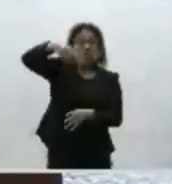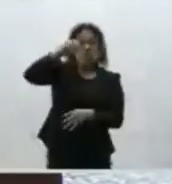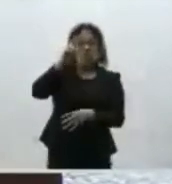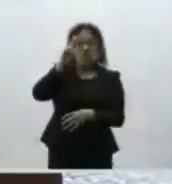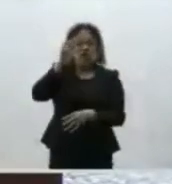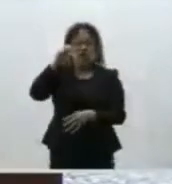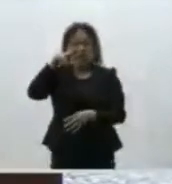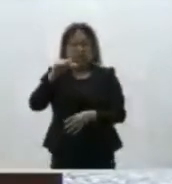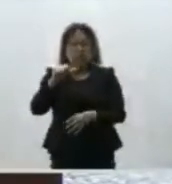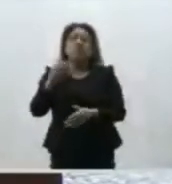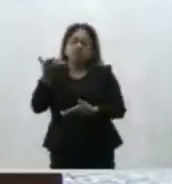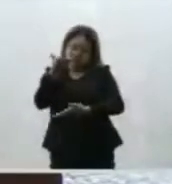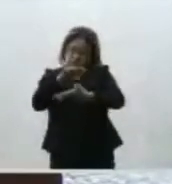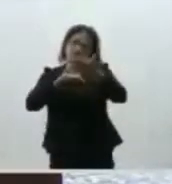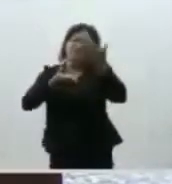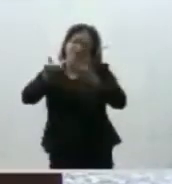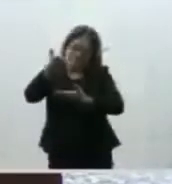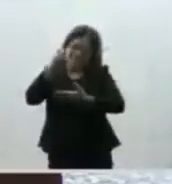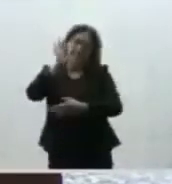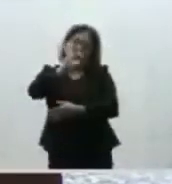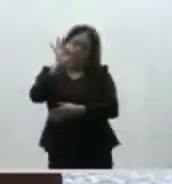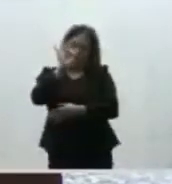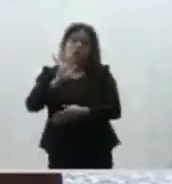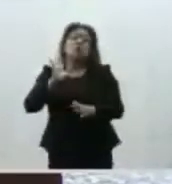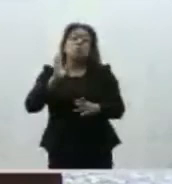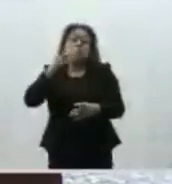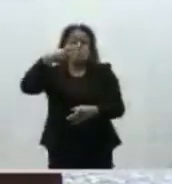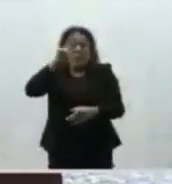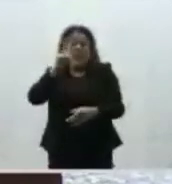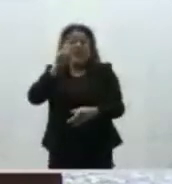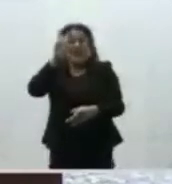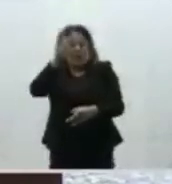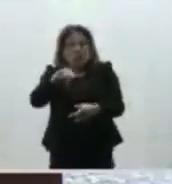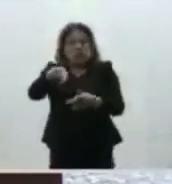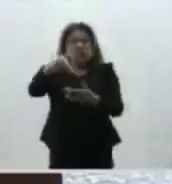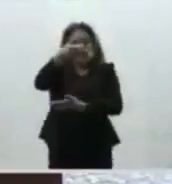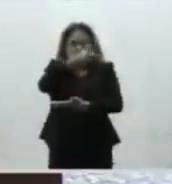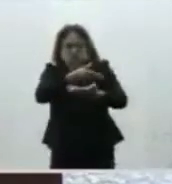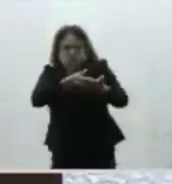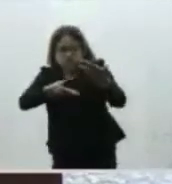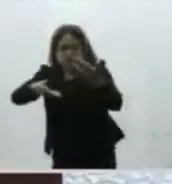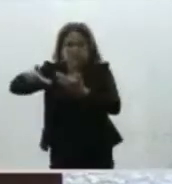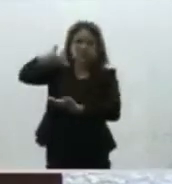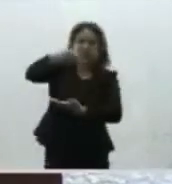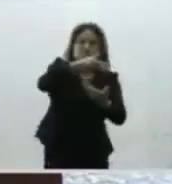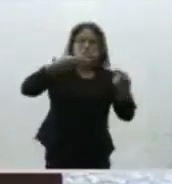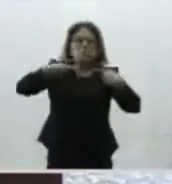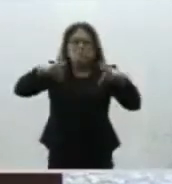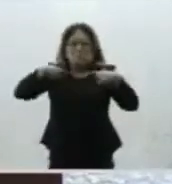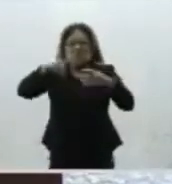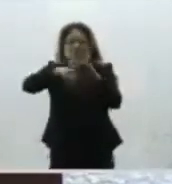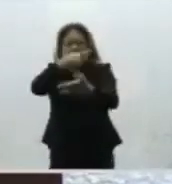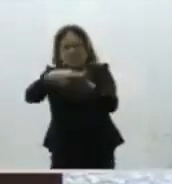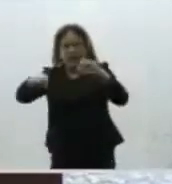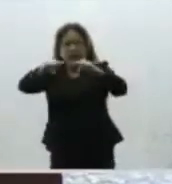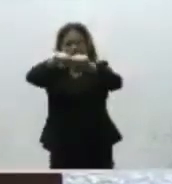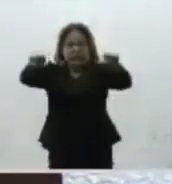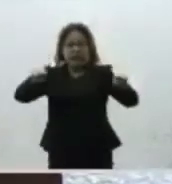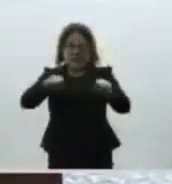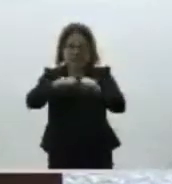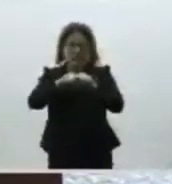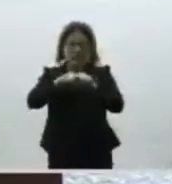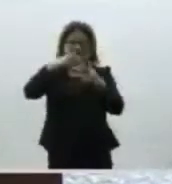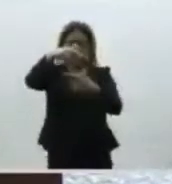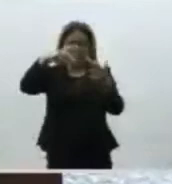un financiamiento paralelo. Eso es lo que se controvirtió por parte del partido político en la sala superior del